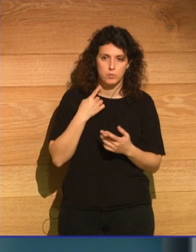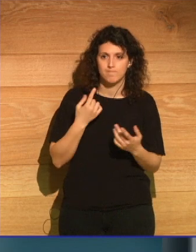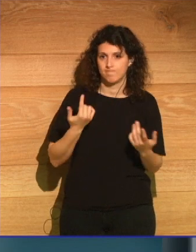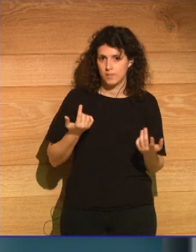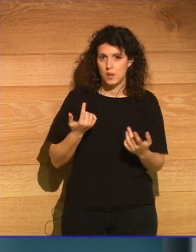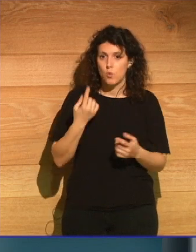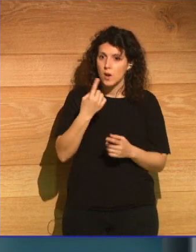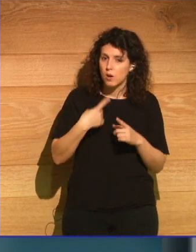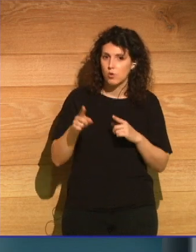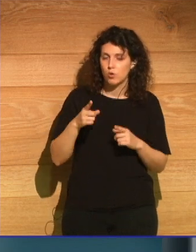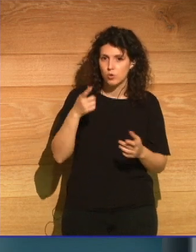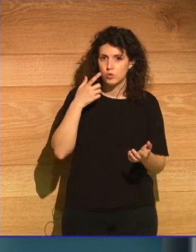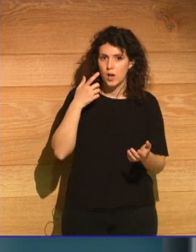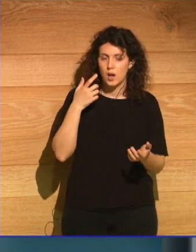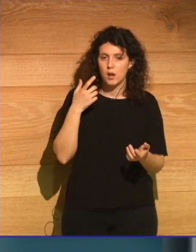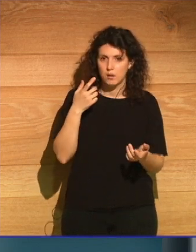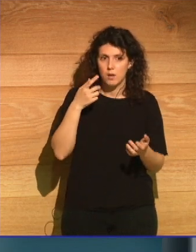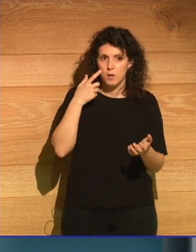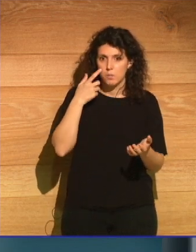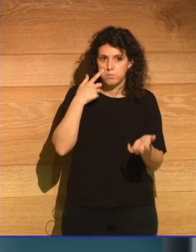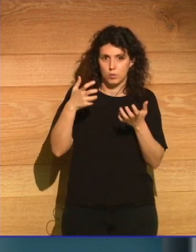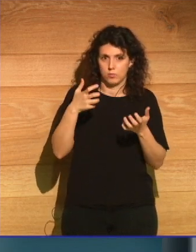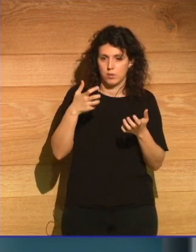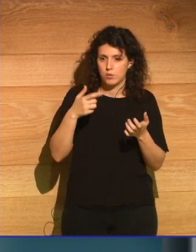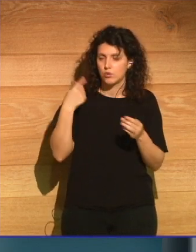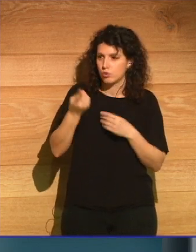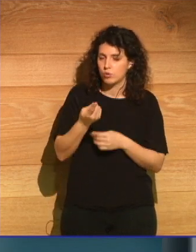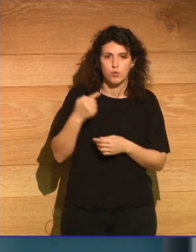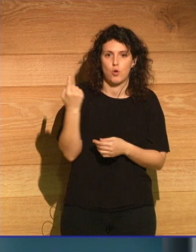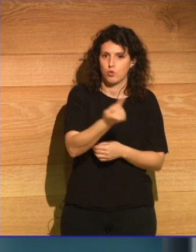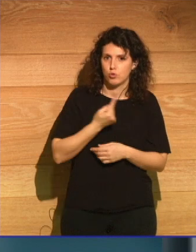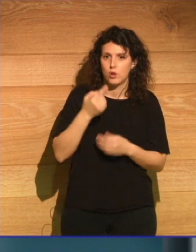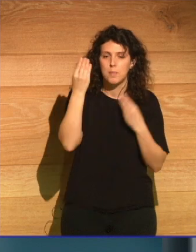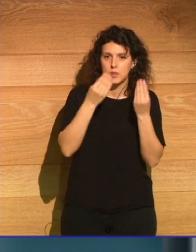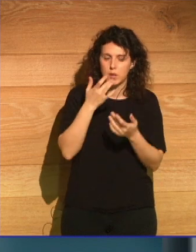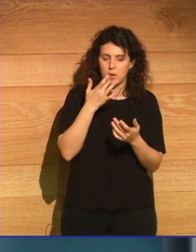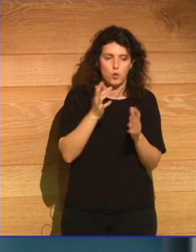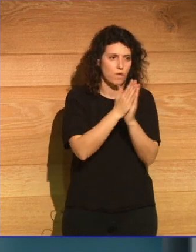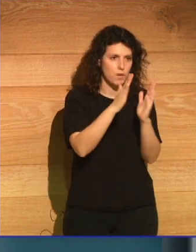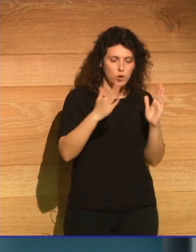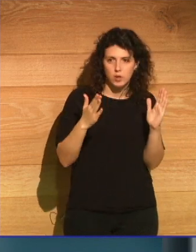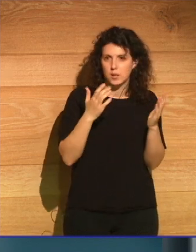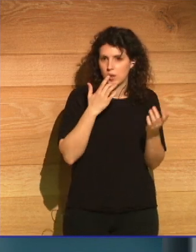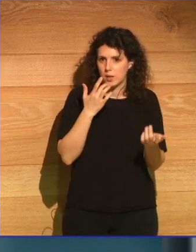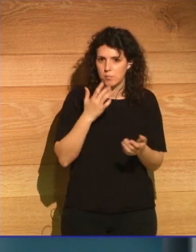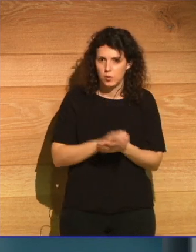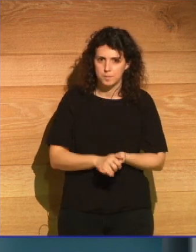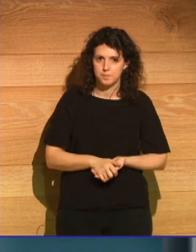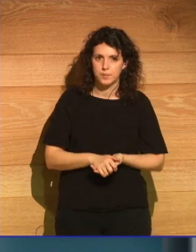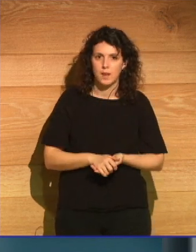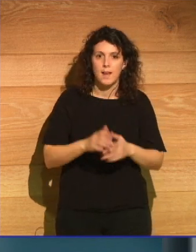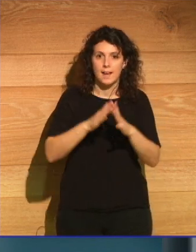las cosas que más me llamó la atención fue que nosotros pensamos en las bibliotecas desde por ejemplo la gran